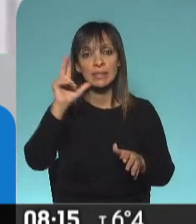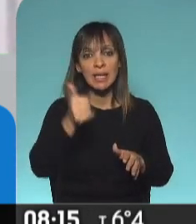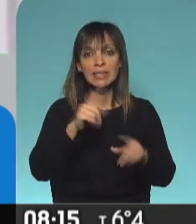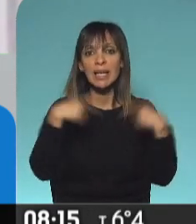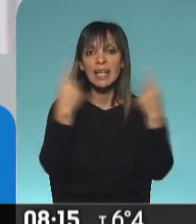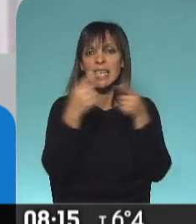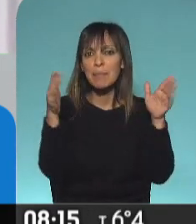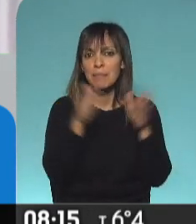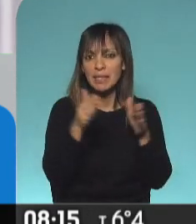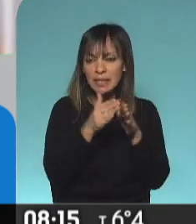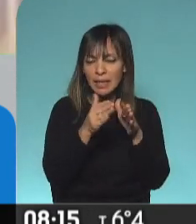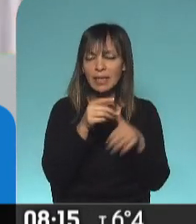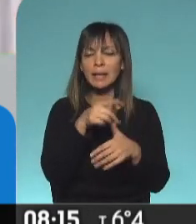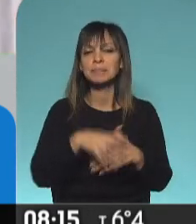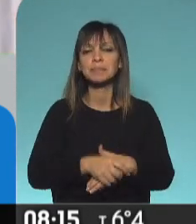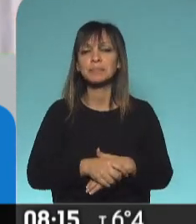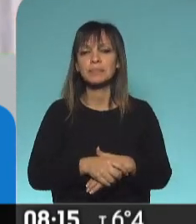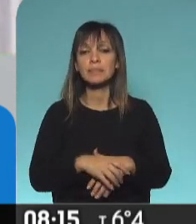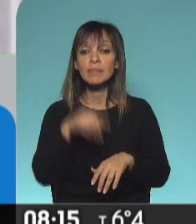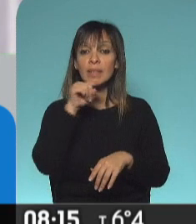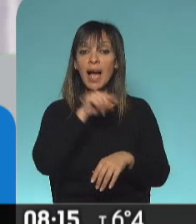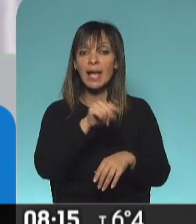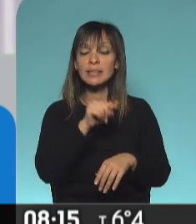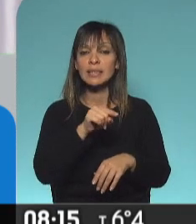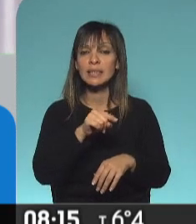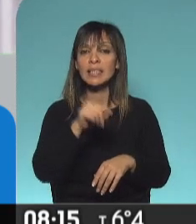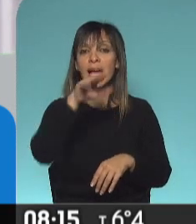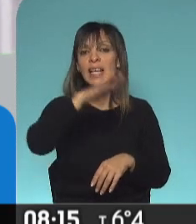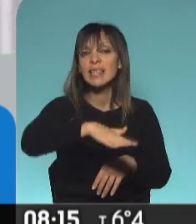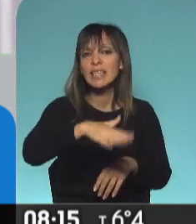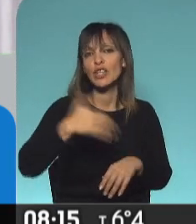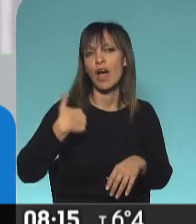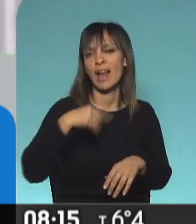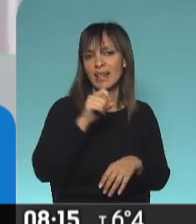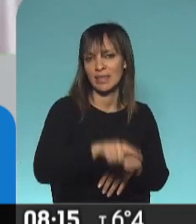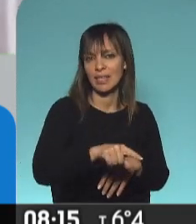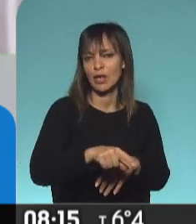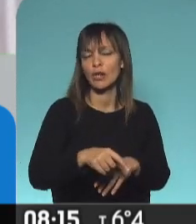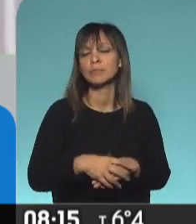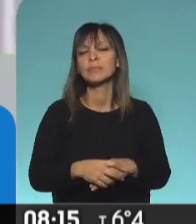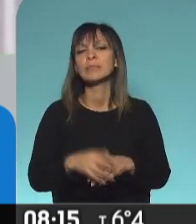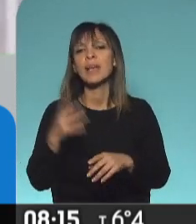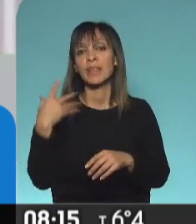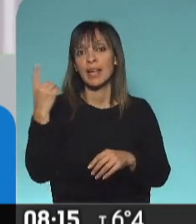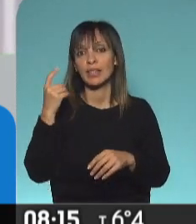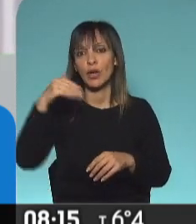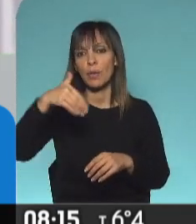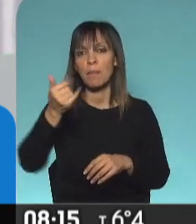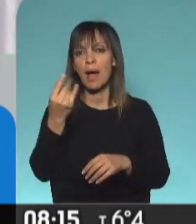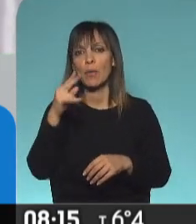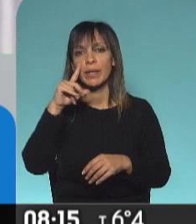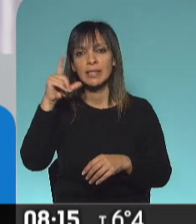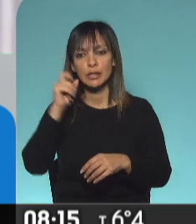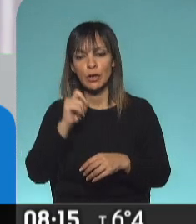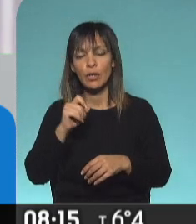Cunil Cabanillas. Allí estrenaba El Niño Argentino, de Mauricio Cartún, el mismo dramaturgo del cual